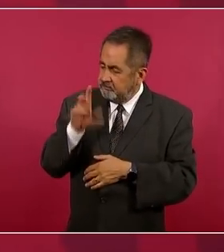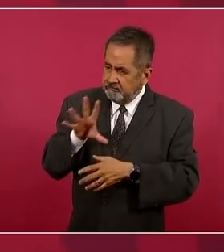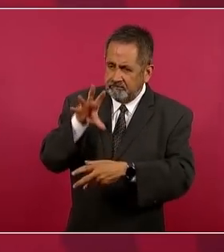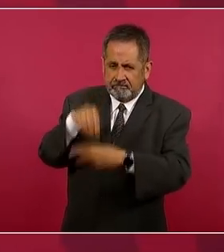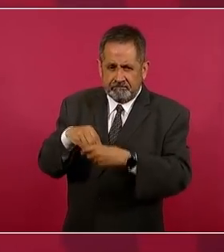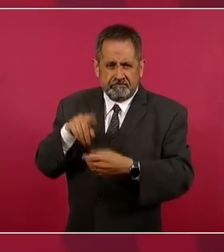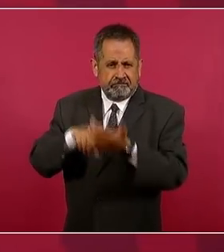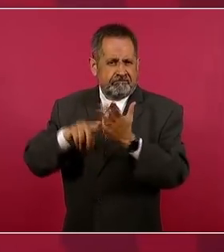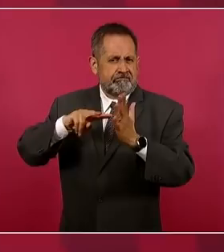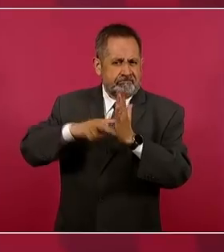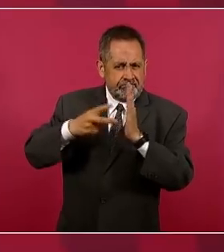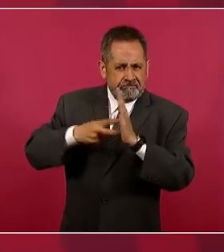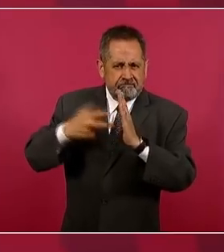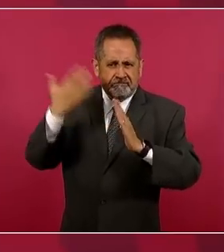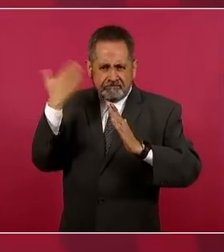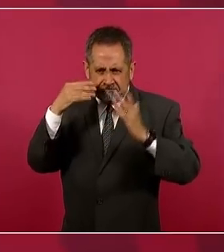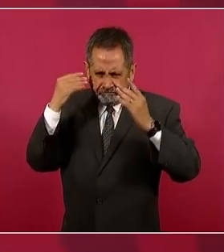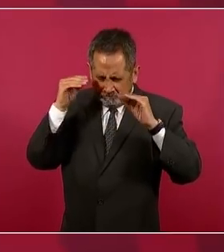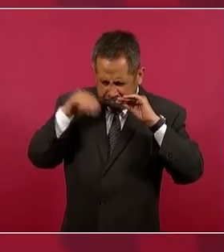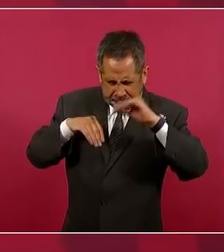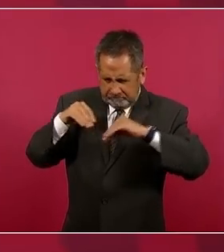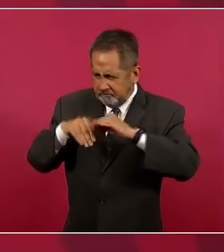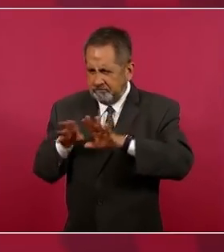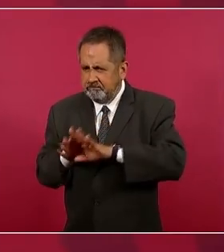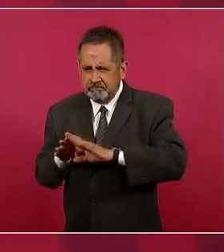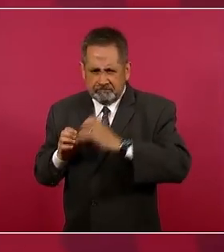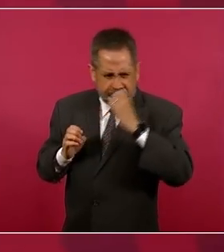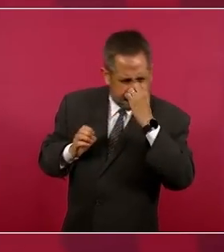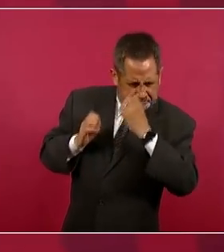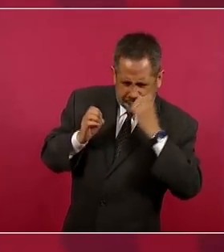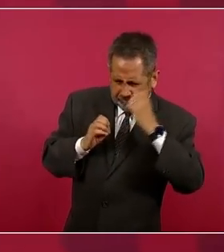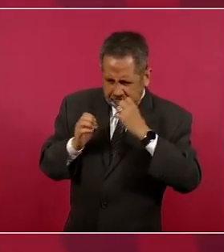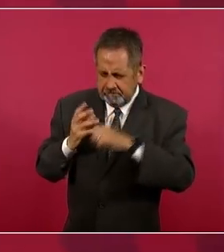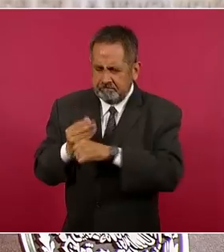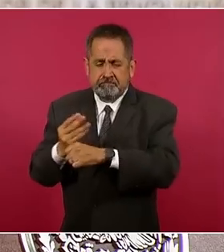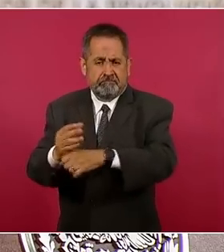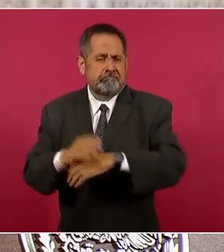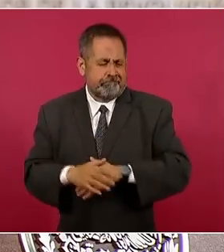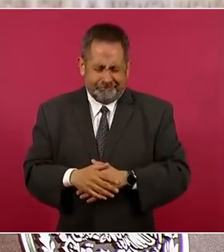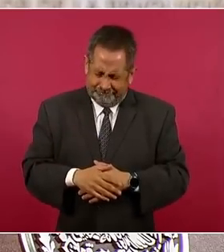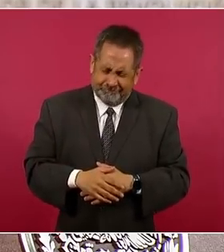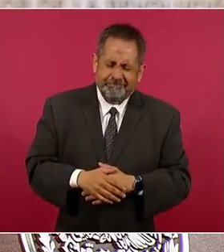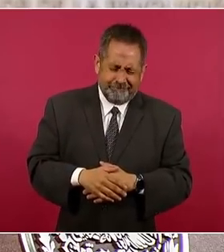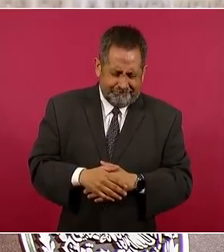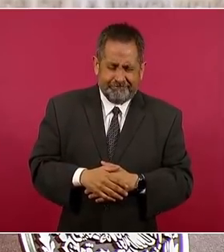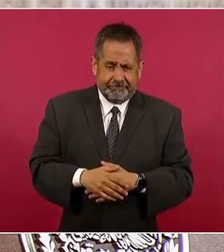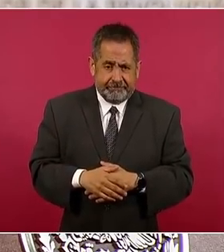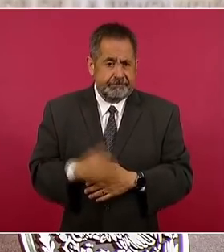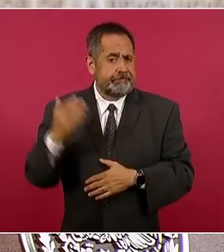ingenieros, especialistas. Ya en el informe que se presentó,